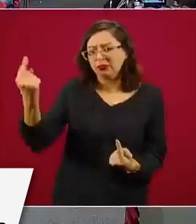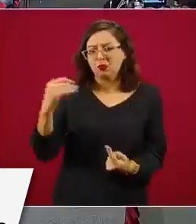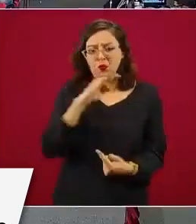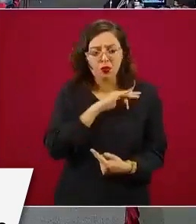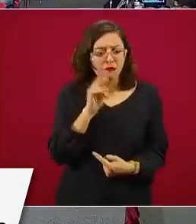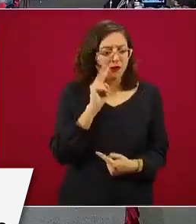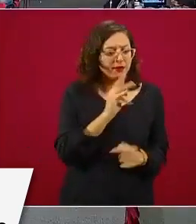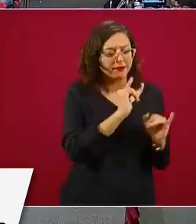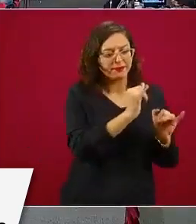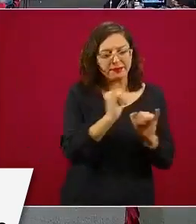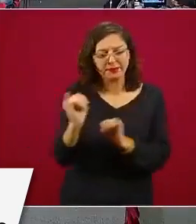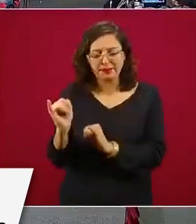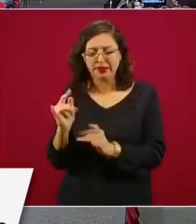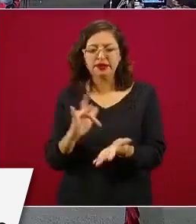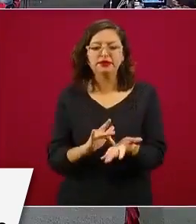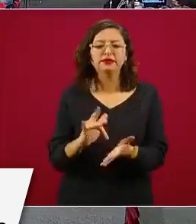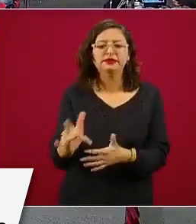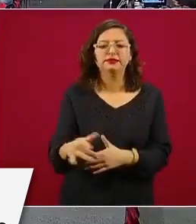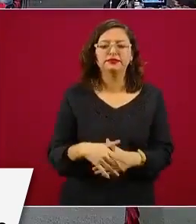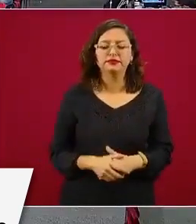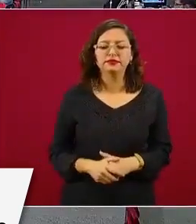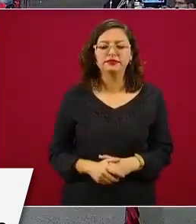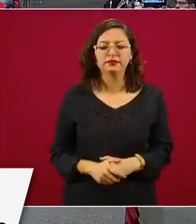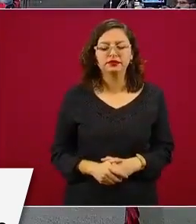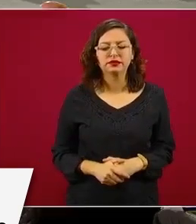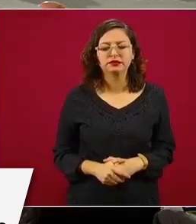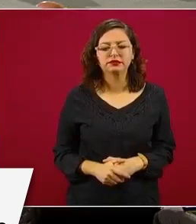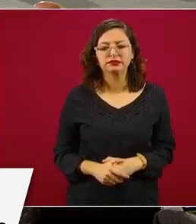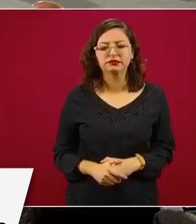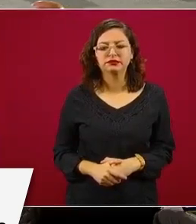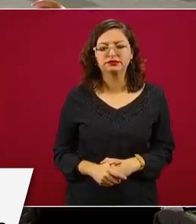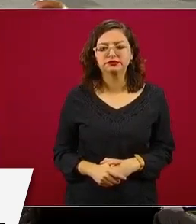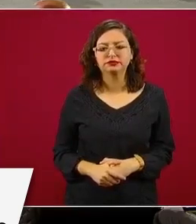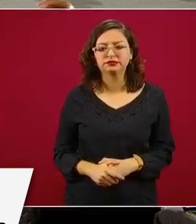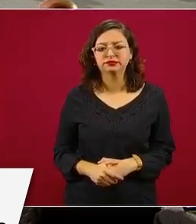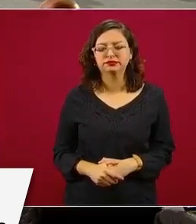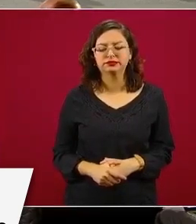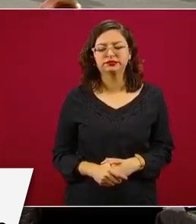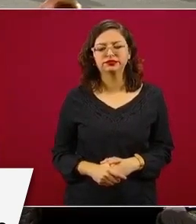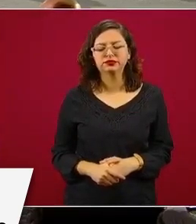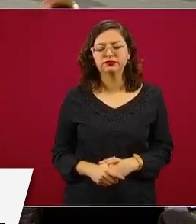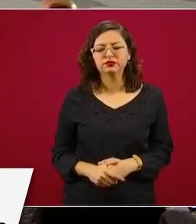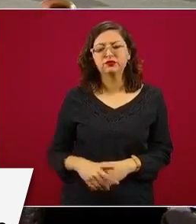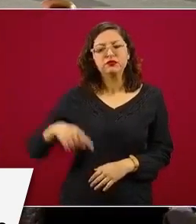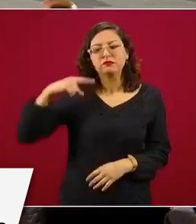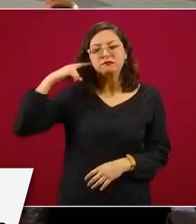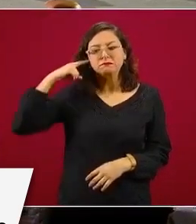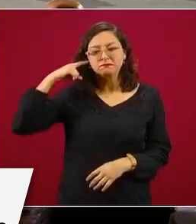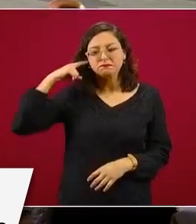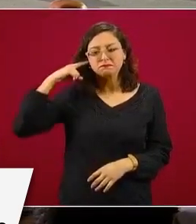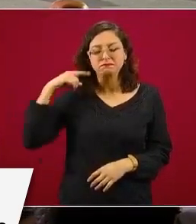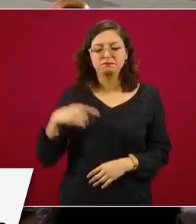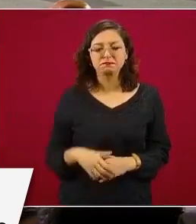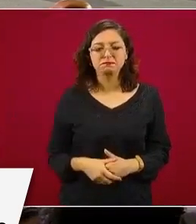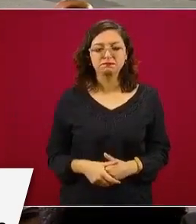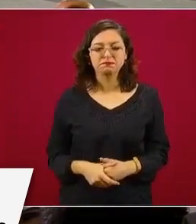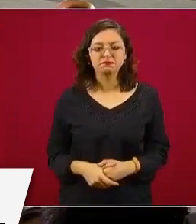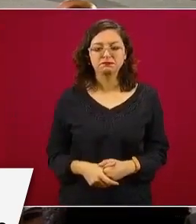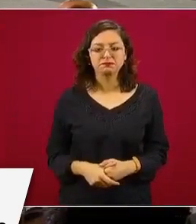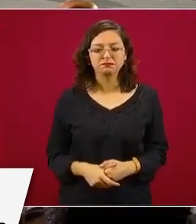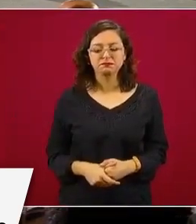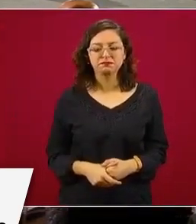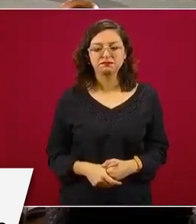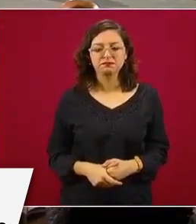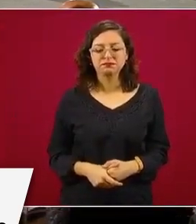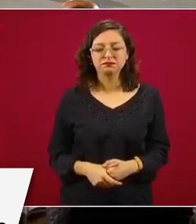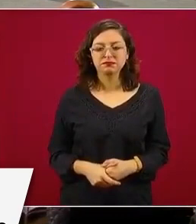Bien, aprovechando porque es interesante para el conocimiento de la